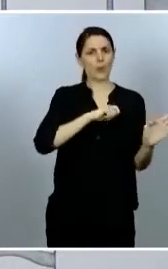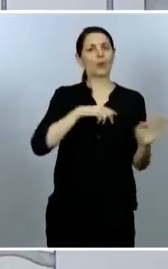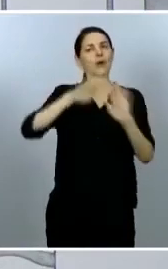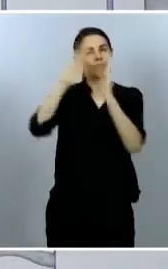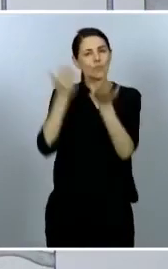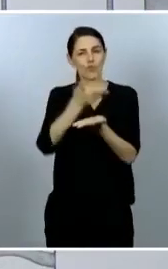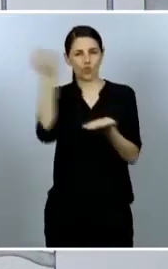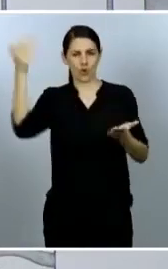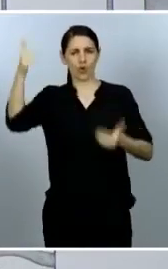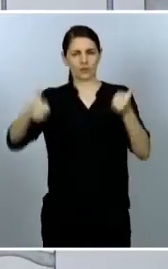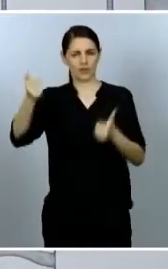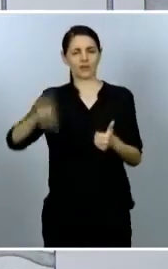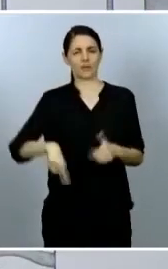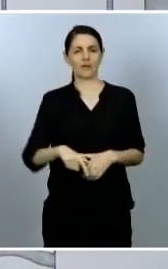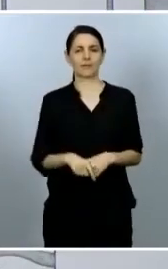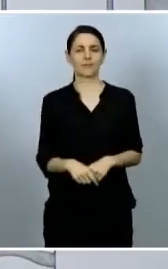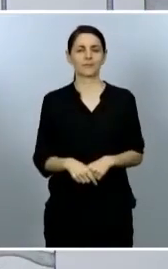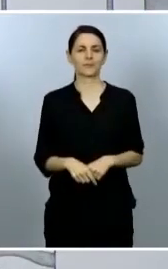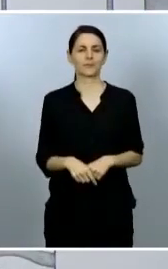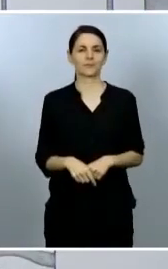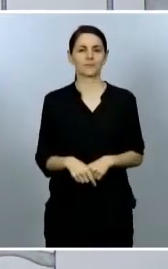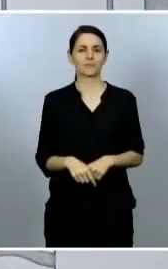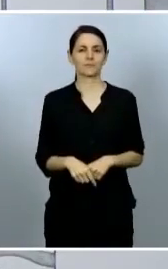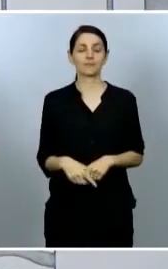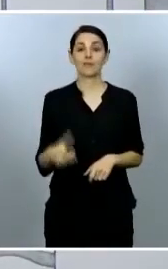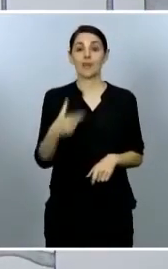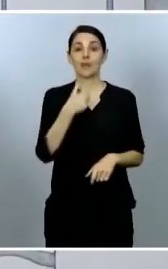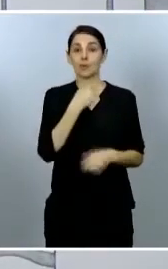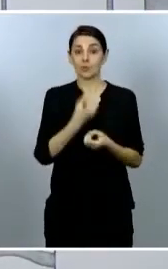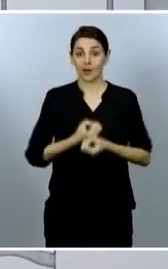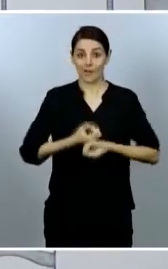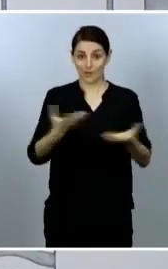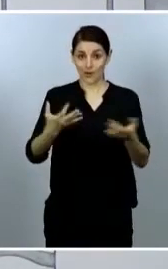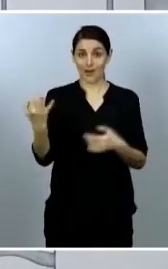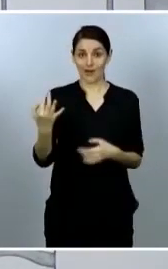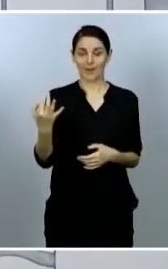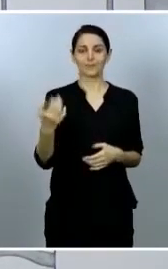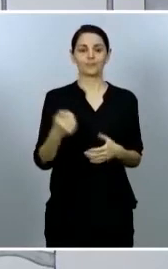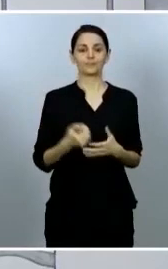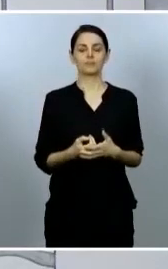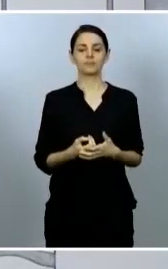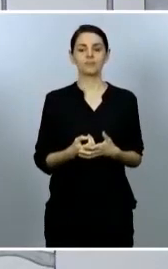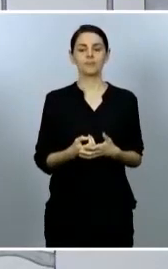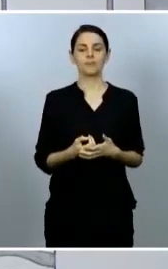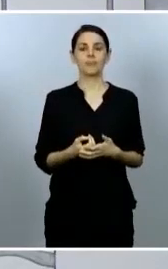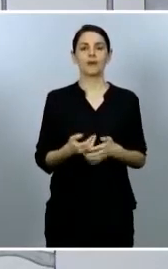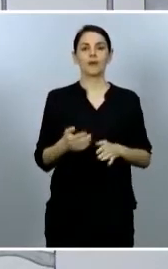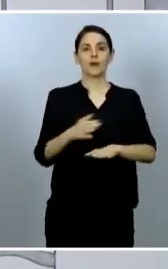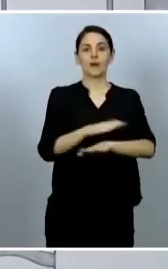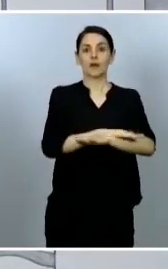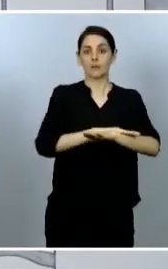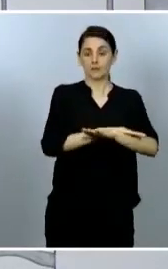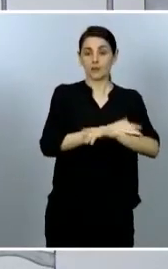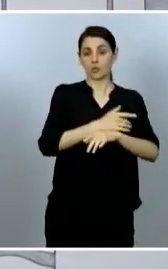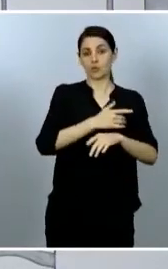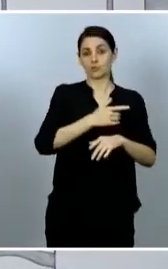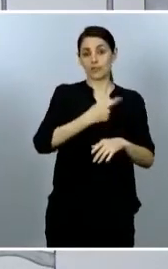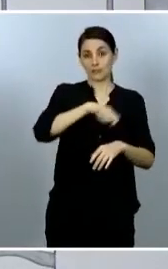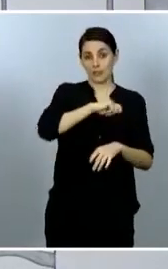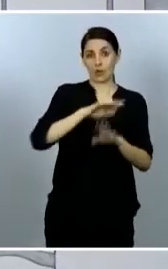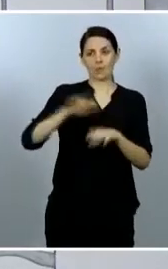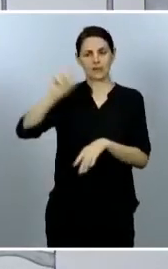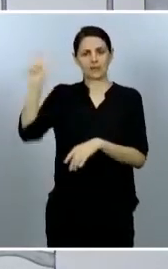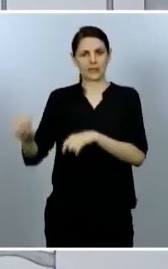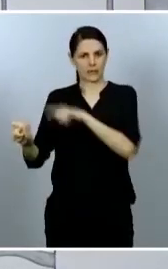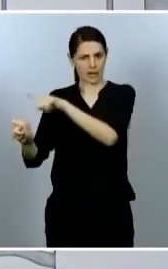Y, de hecho, me gustaría también informarle que los primeros ministros, español e italiano, han dirigido una carta a la presidenta de